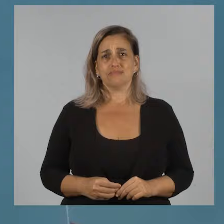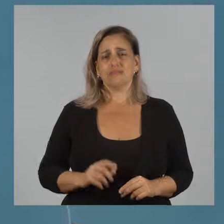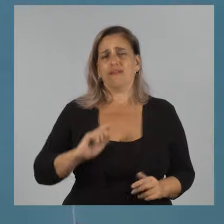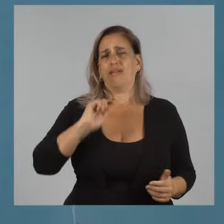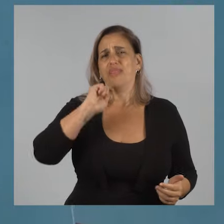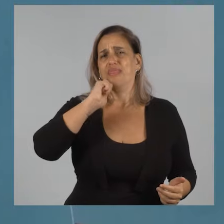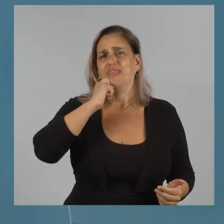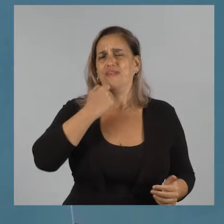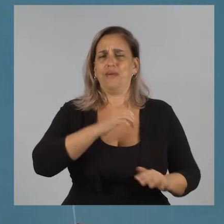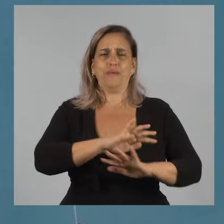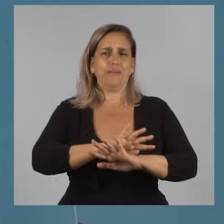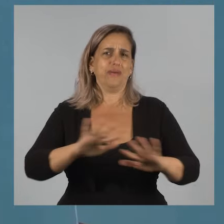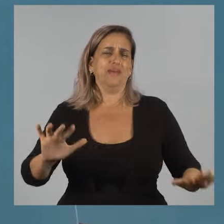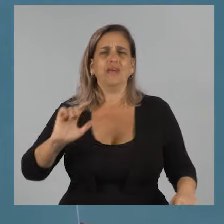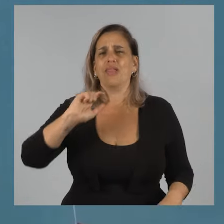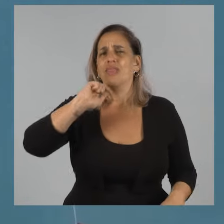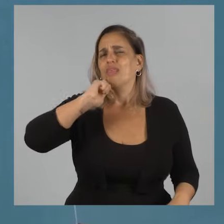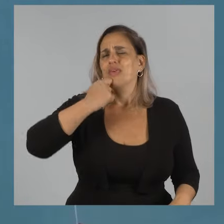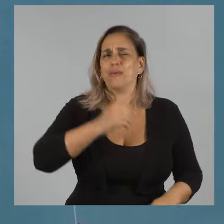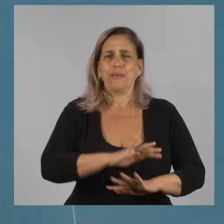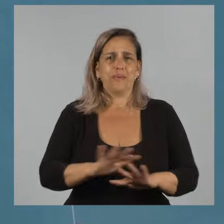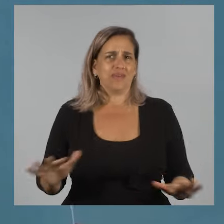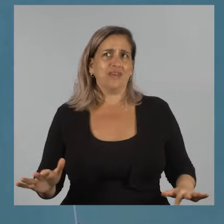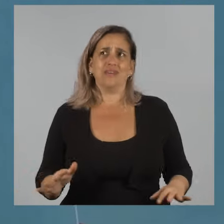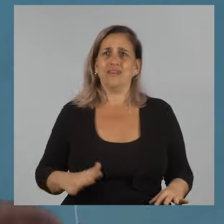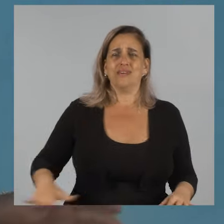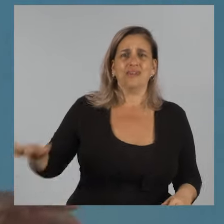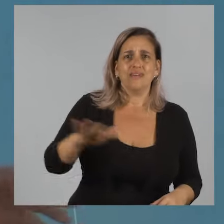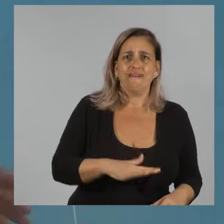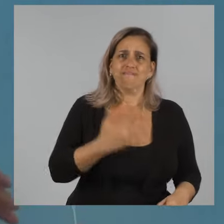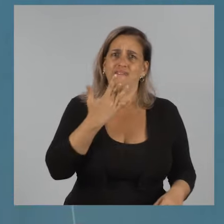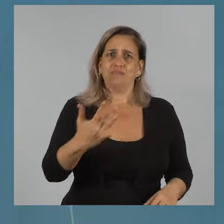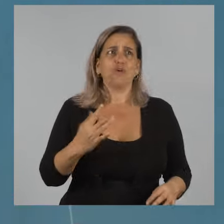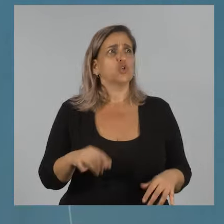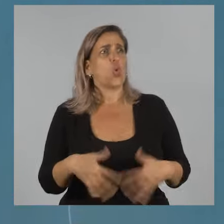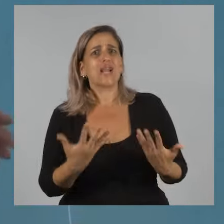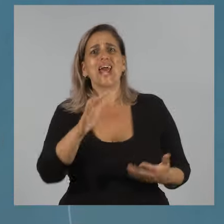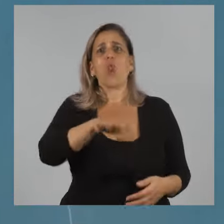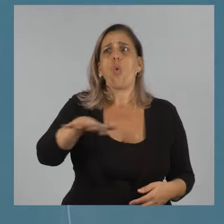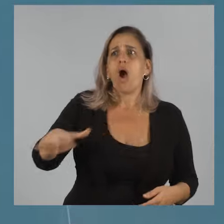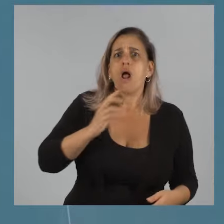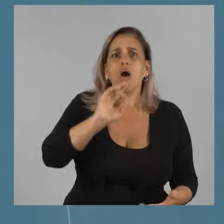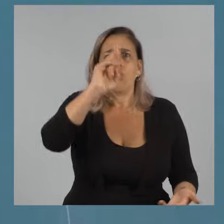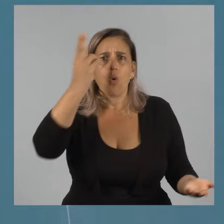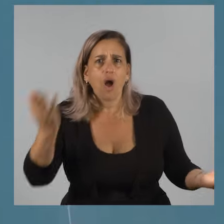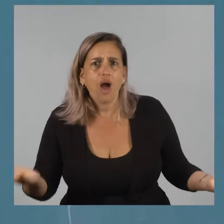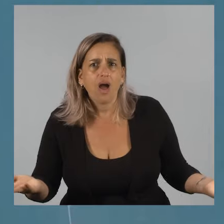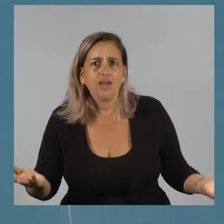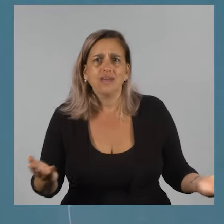Está divino aparte, está divino, pero le corre a cualquiera, en cualquier lugar del Uruguay.